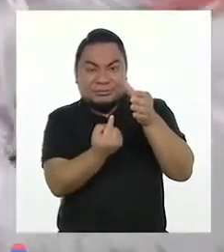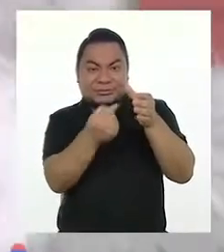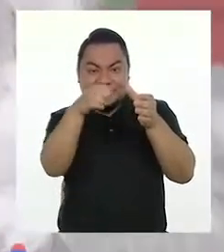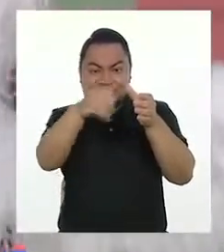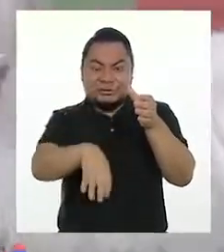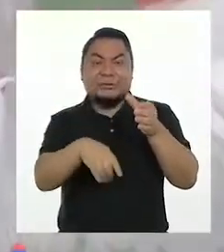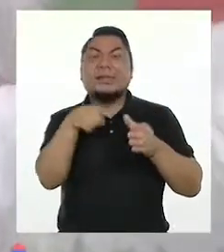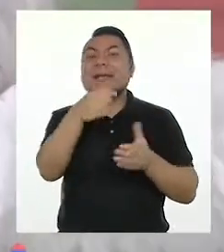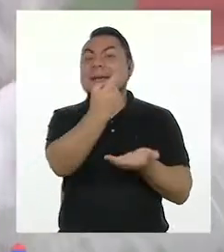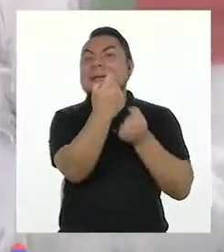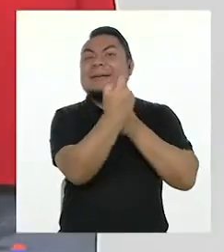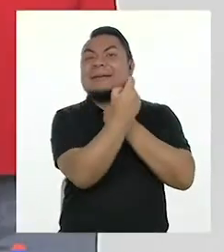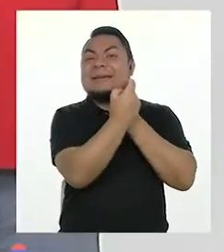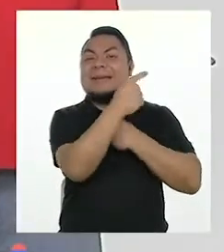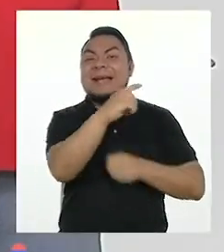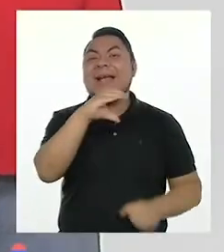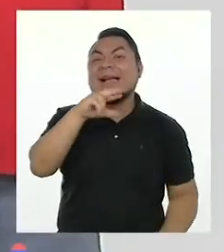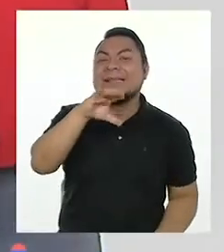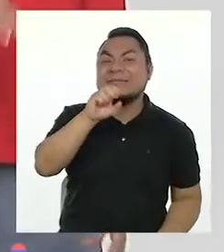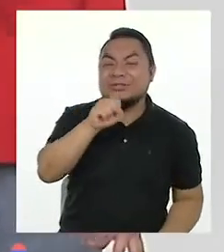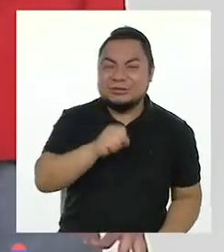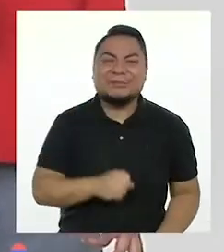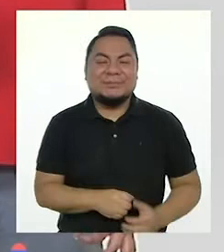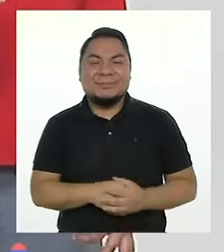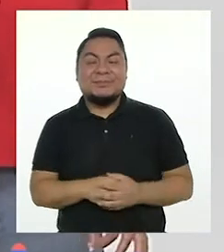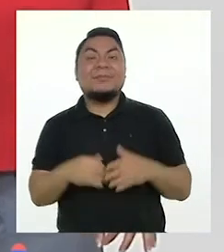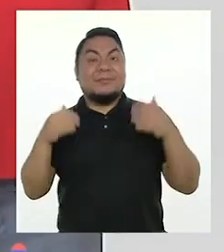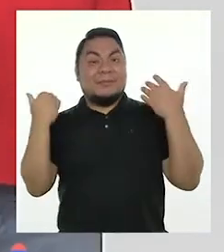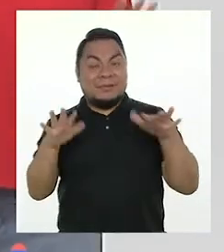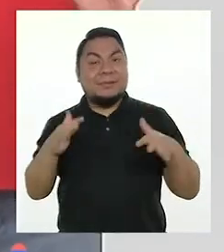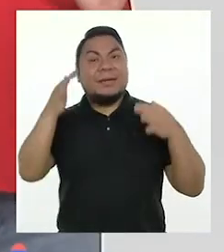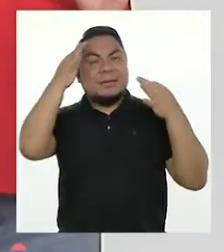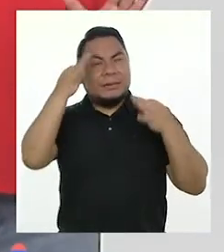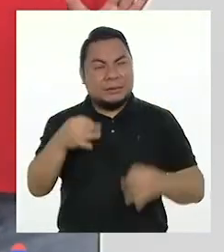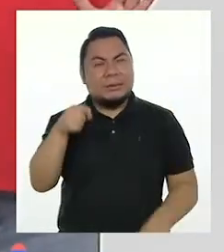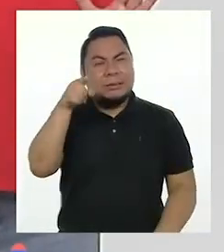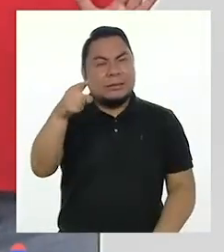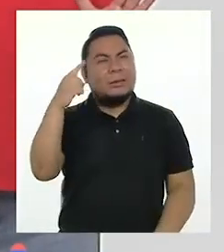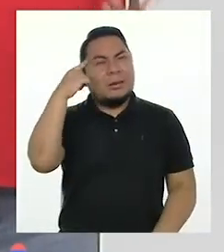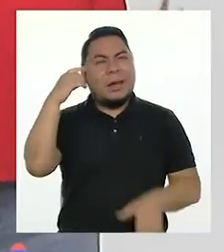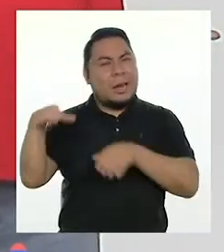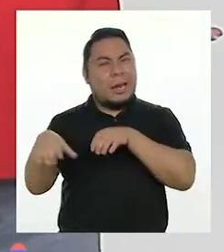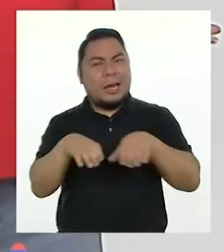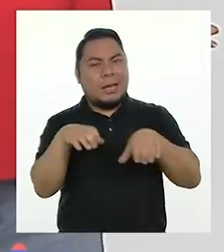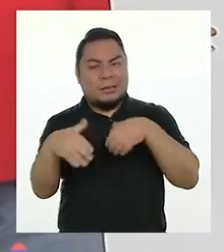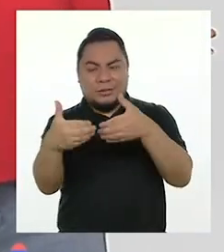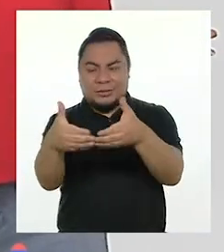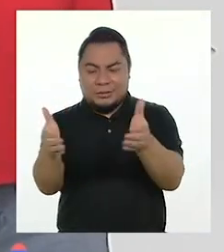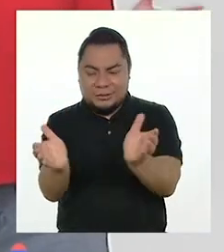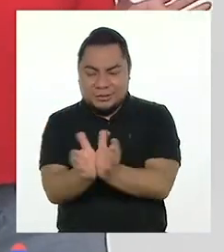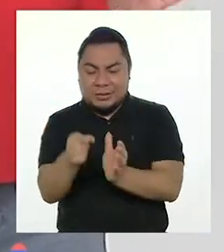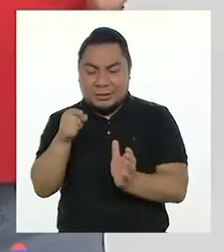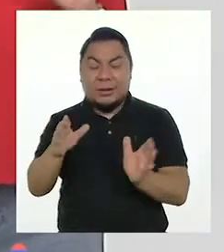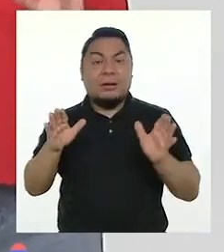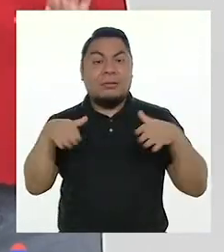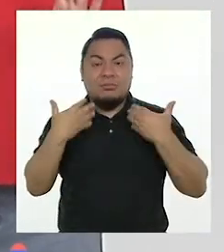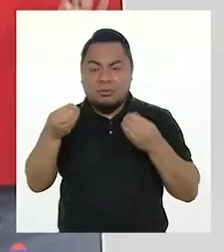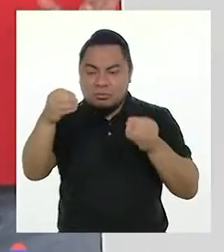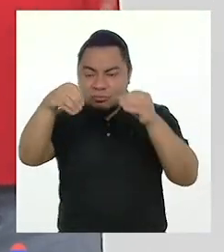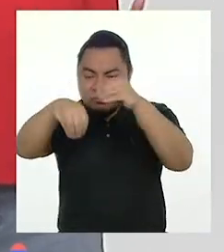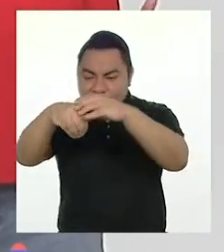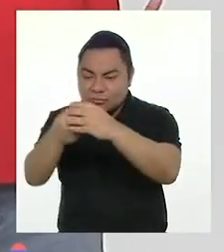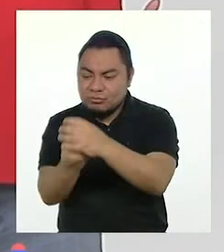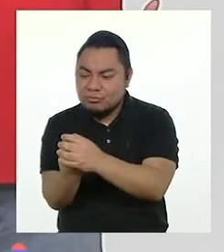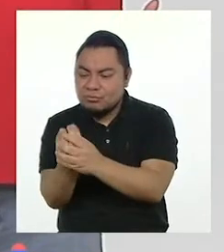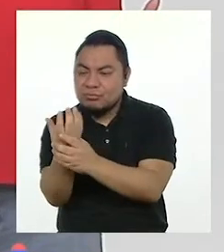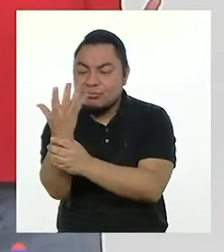Eso me enseñó Carlitos. Ya hemos tomado la decisión de hacer nuestro macetero casero donde vamos a cultivar algún